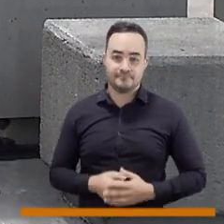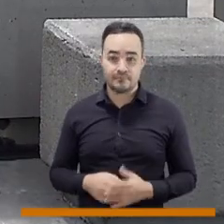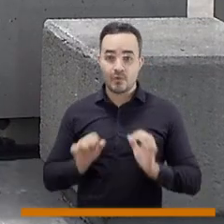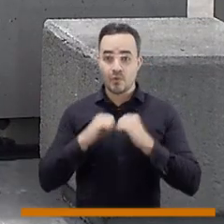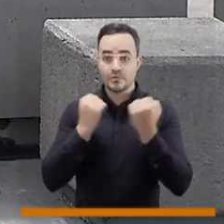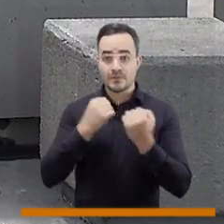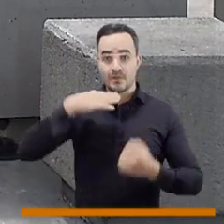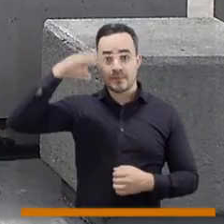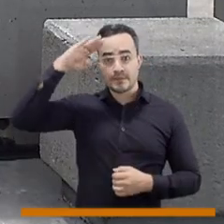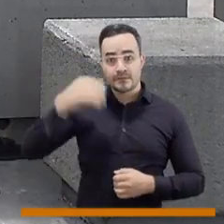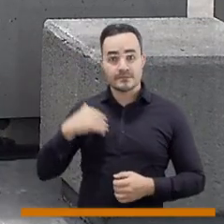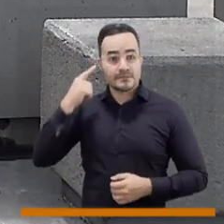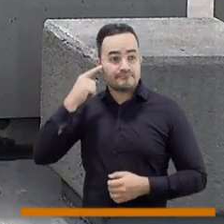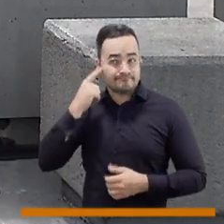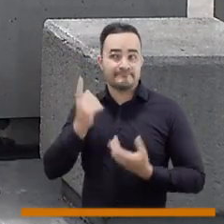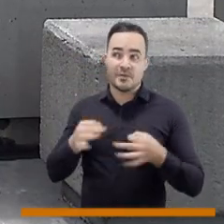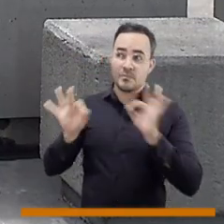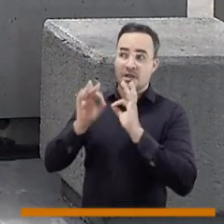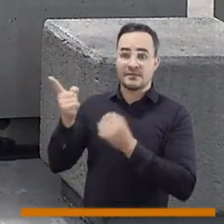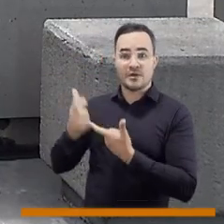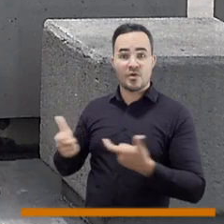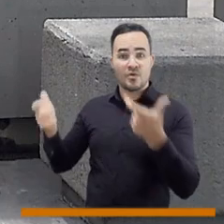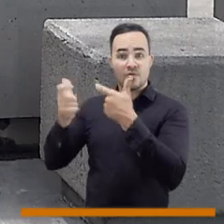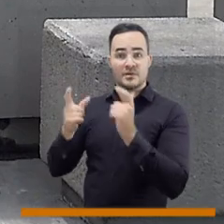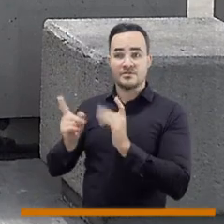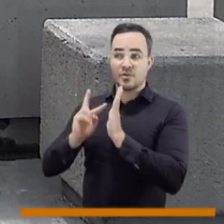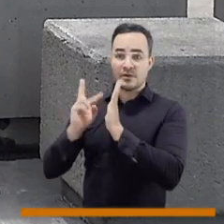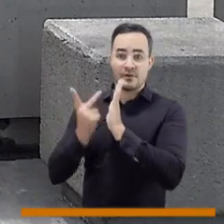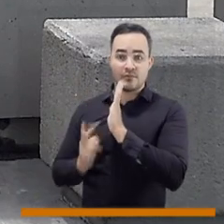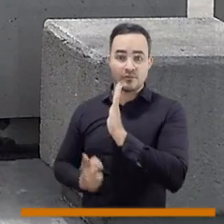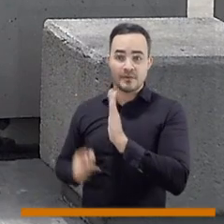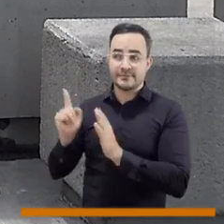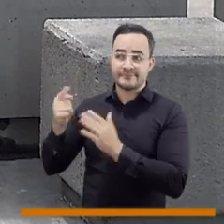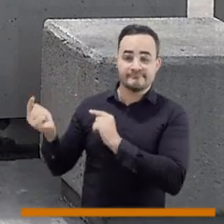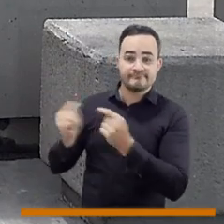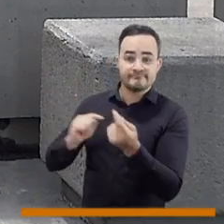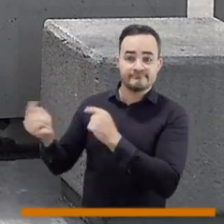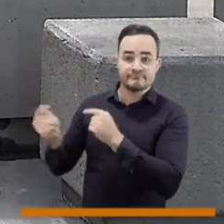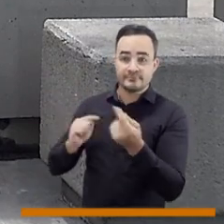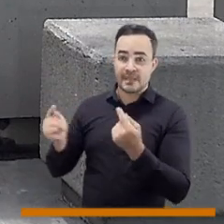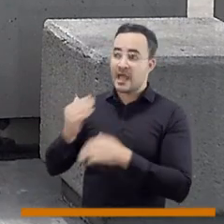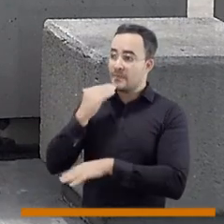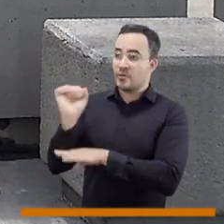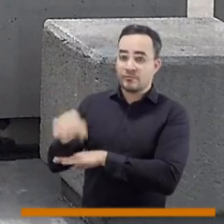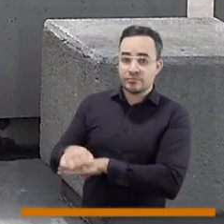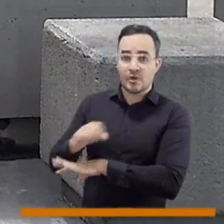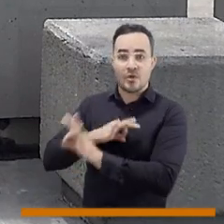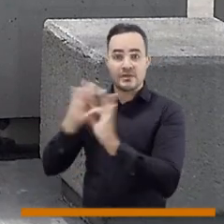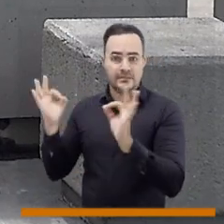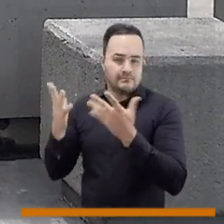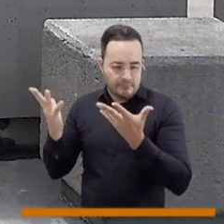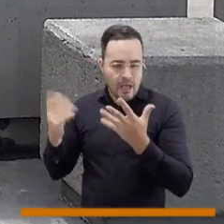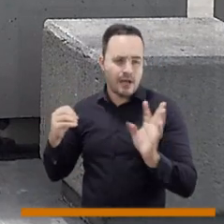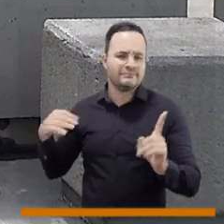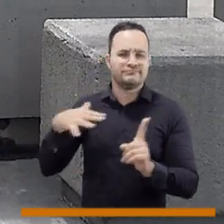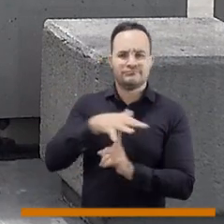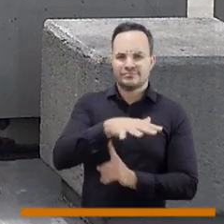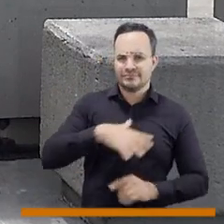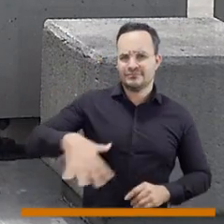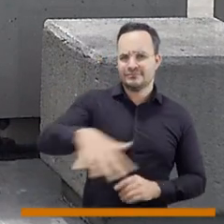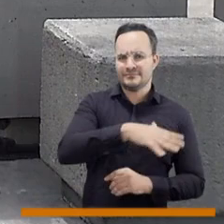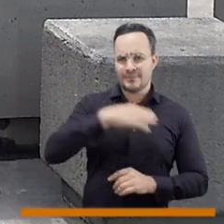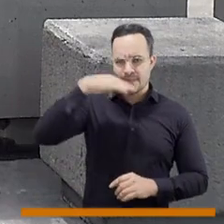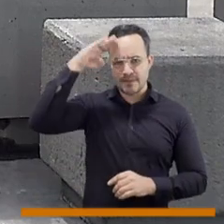que las reformas que se discuten en el Congreso de la República tendrán gran impacto en nuestro territorio y en el bienestar